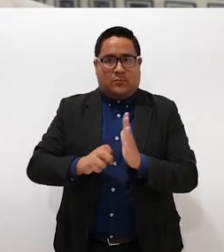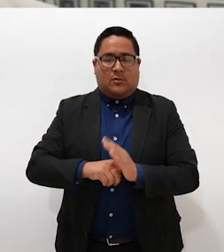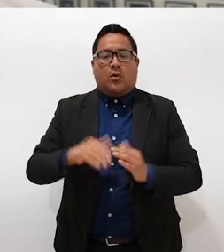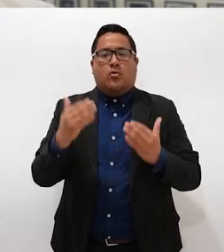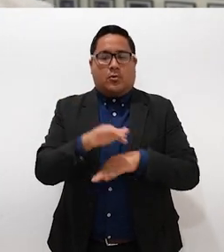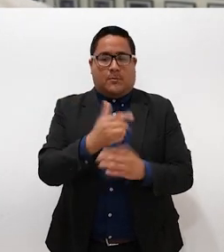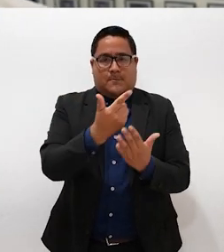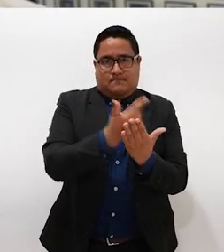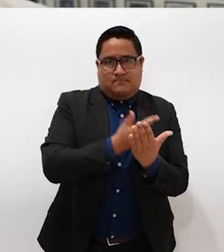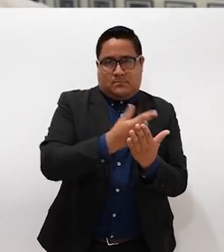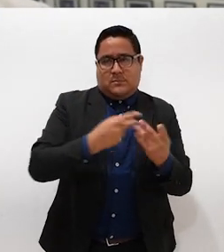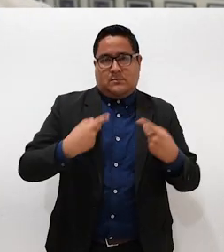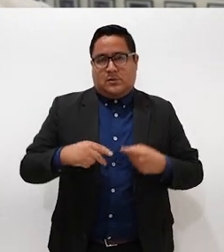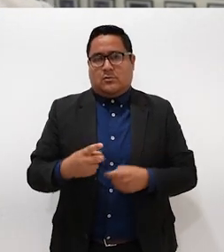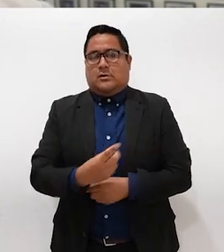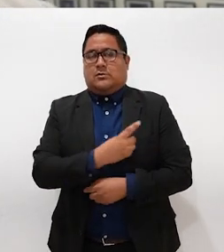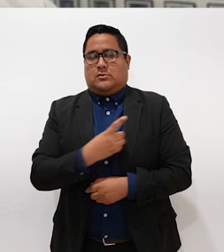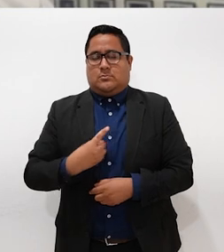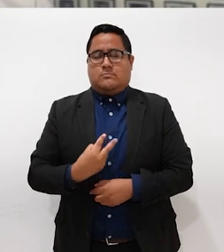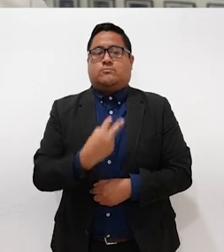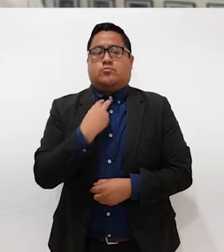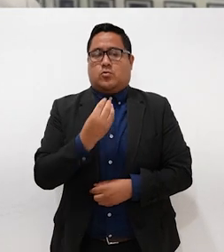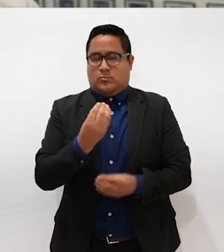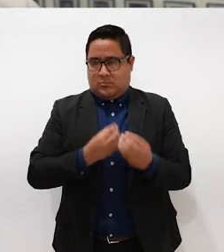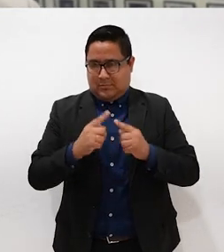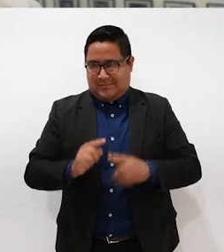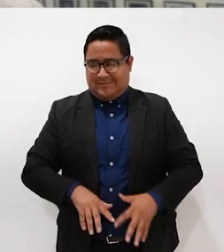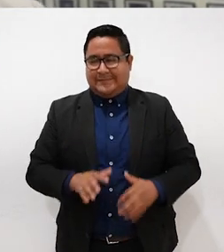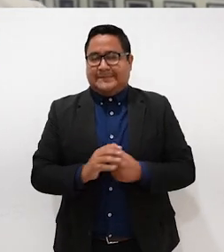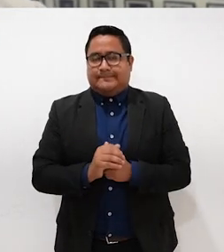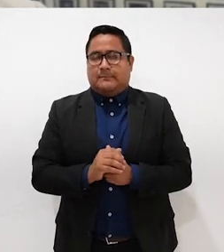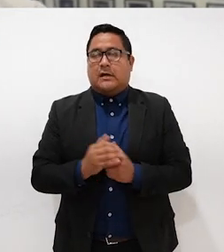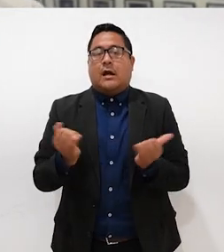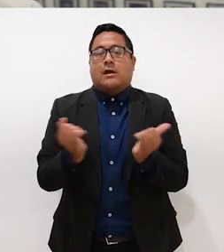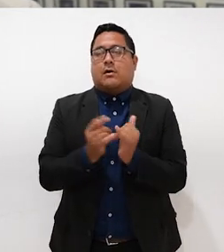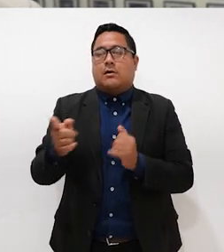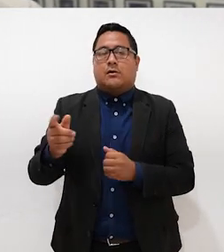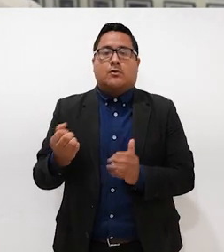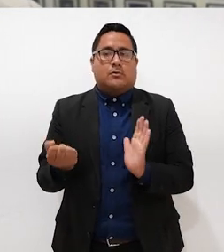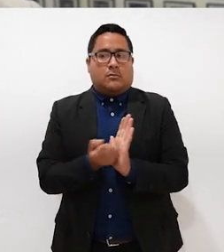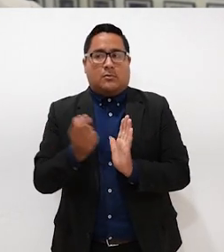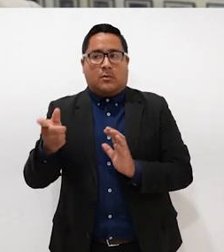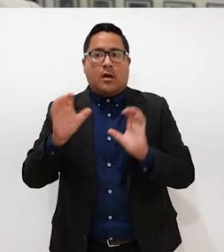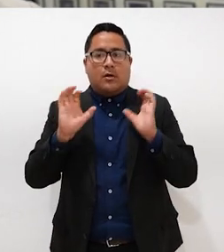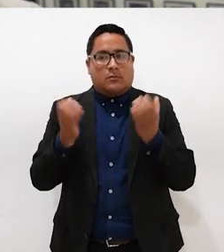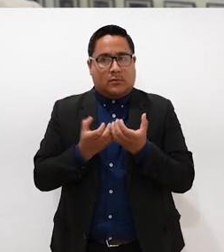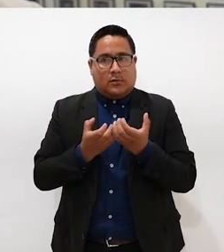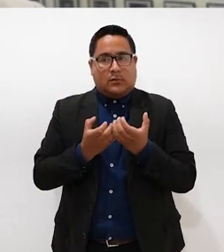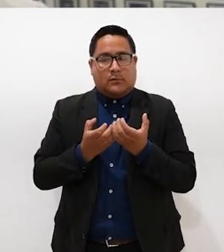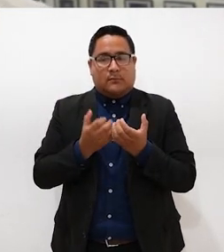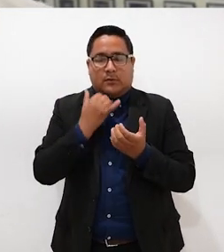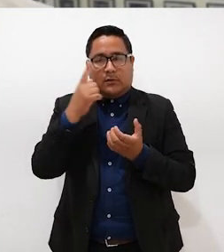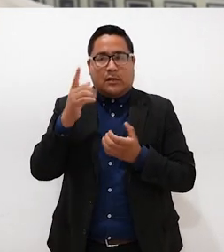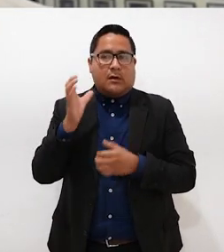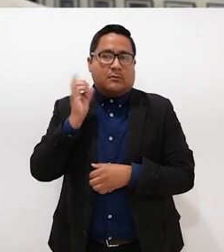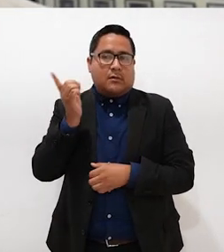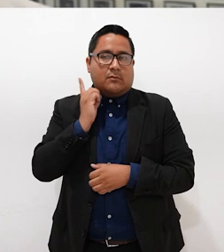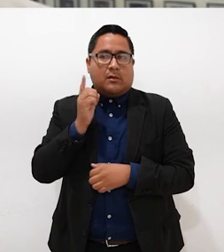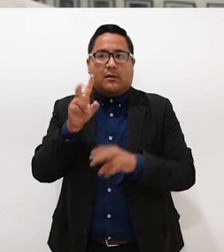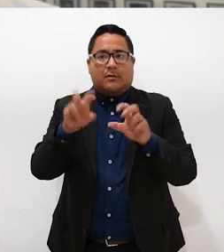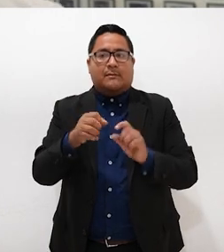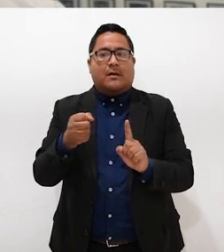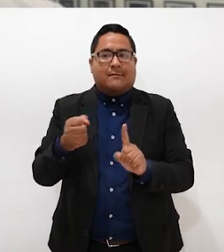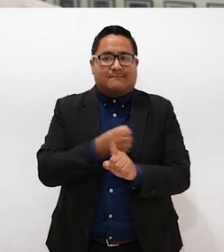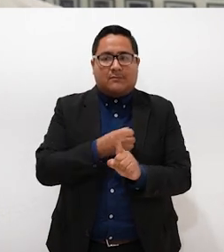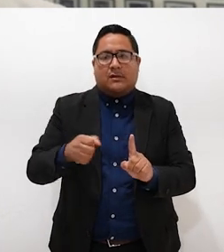Padrón Nacional de Deudores Alimentarios y sobre lo que aprobó el Congreso, la Cámara de Diputados en términos de